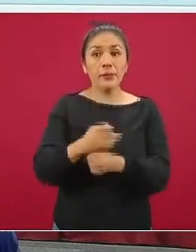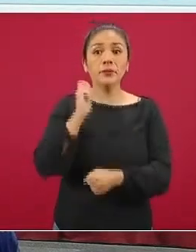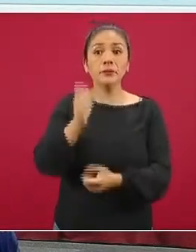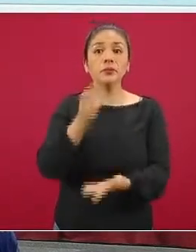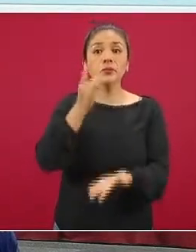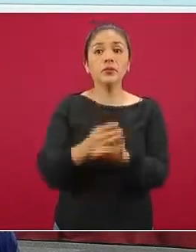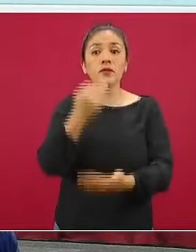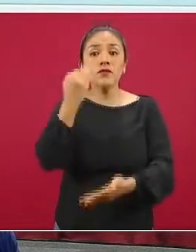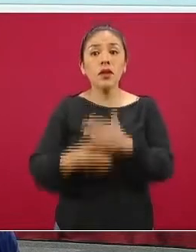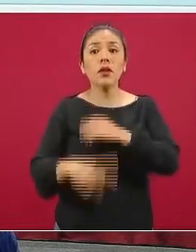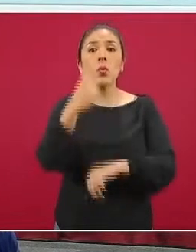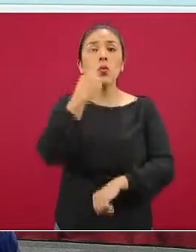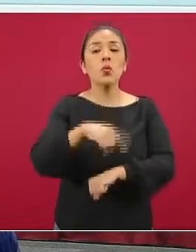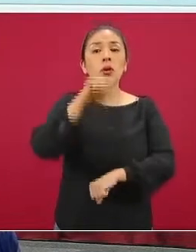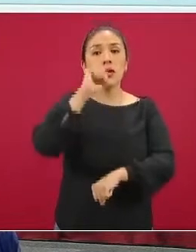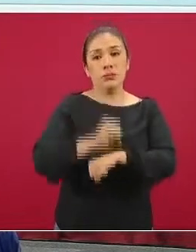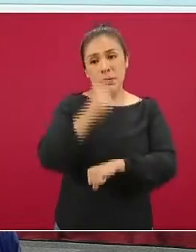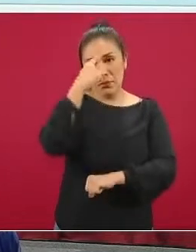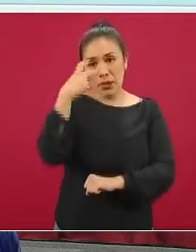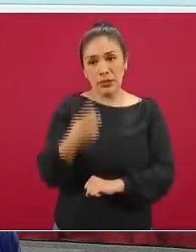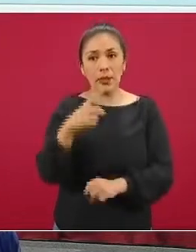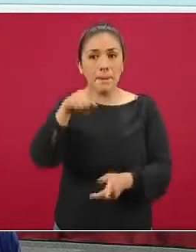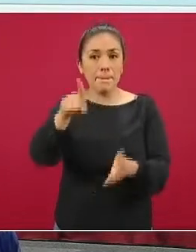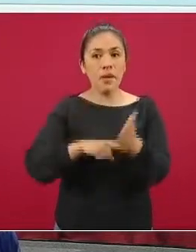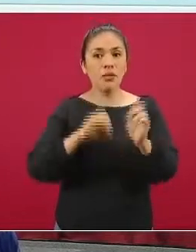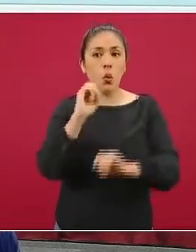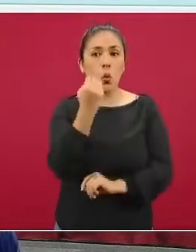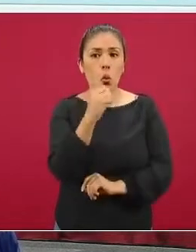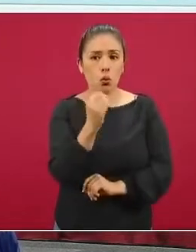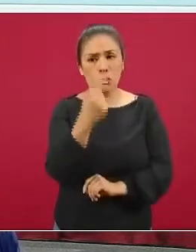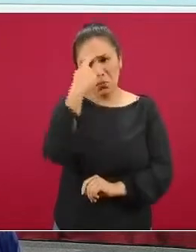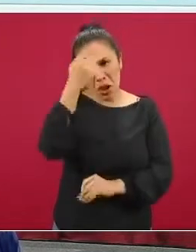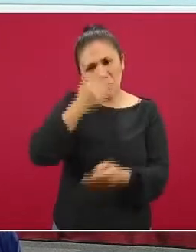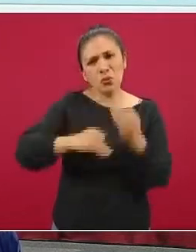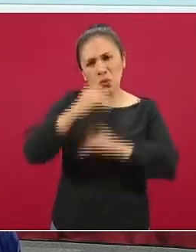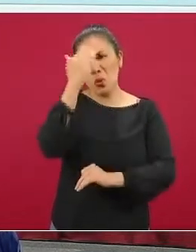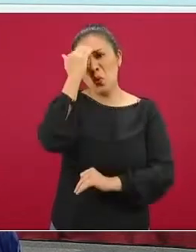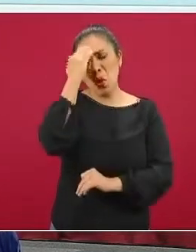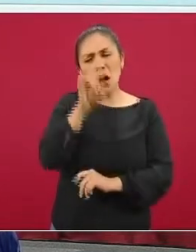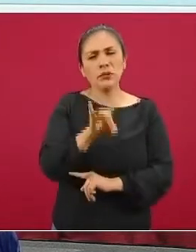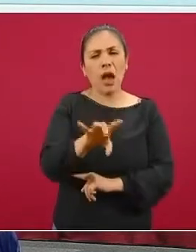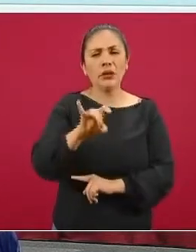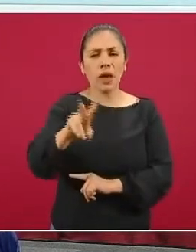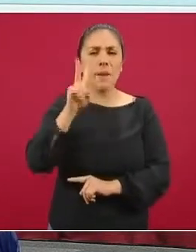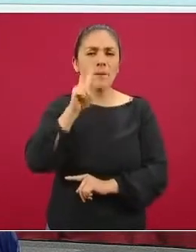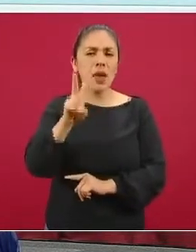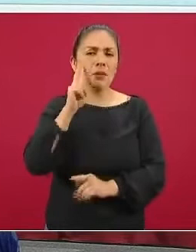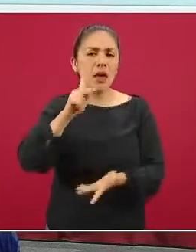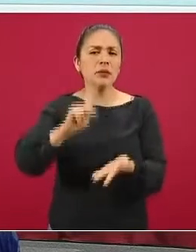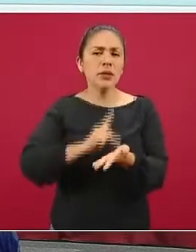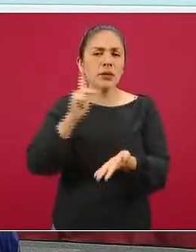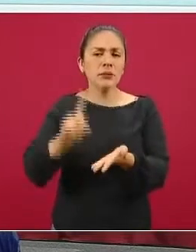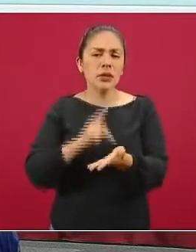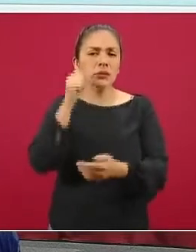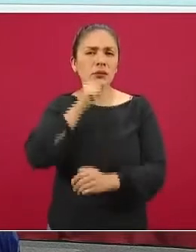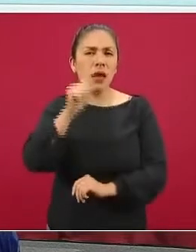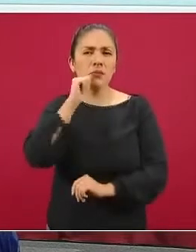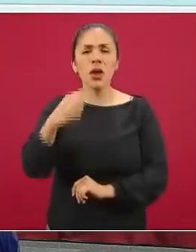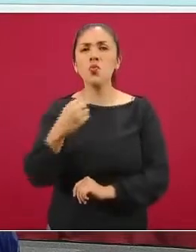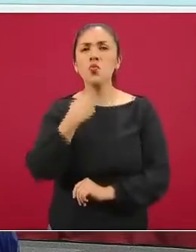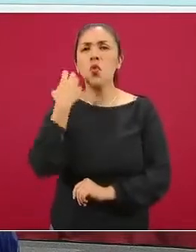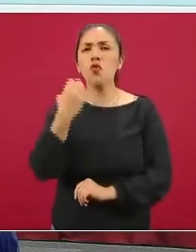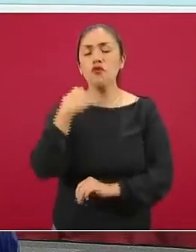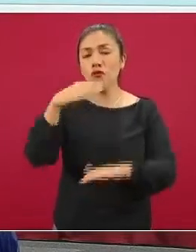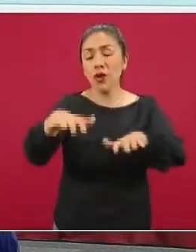solo una semana al mes de octubre, pero sabemos y como se ha venido reiterando en cada una de las conferencias,